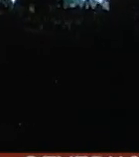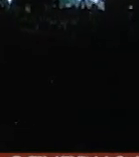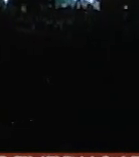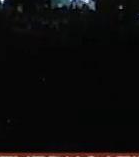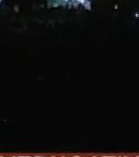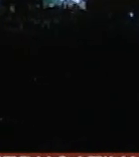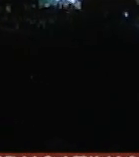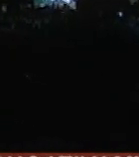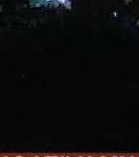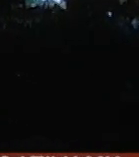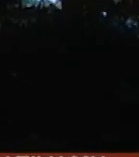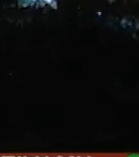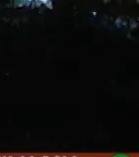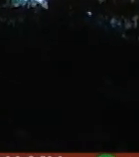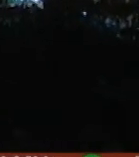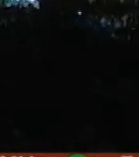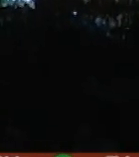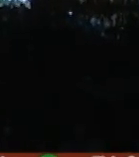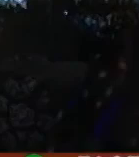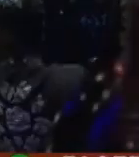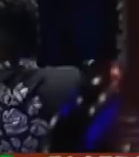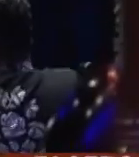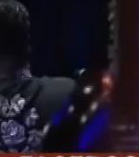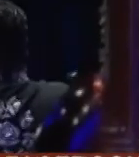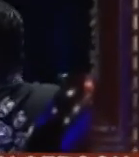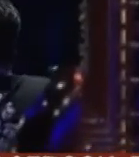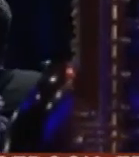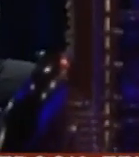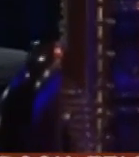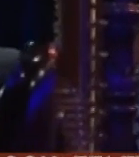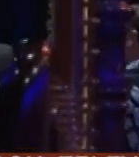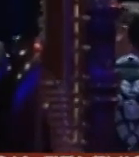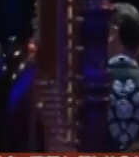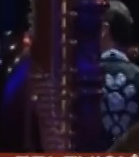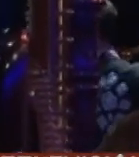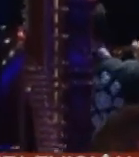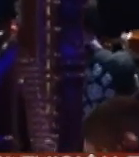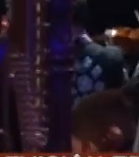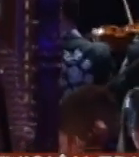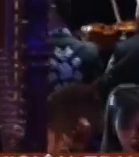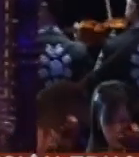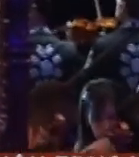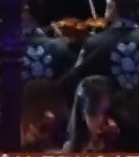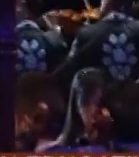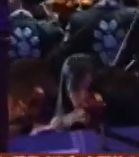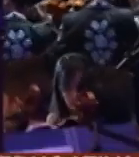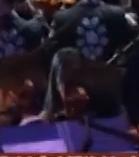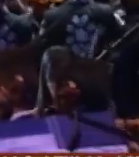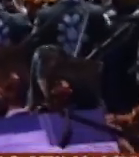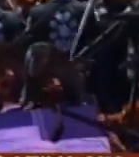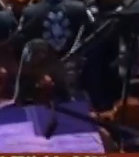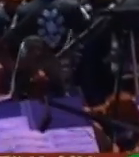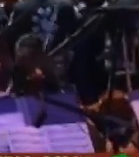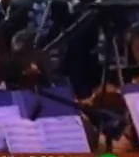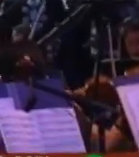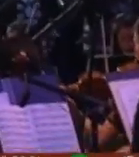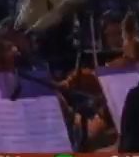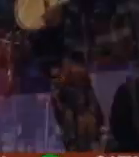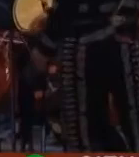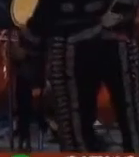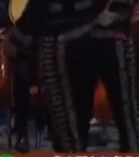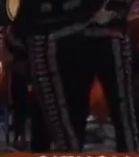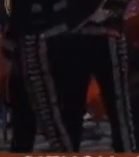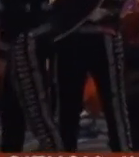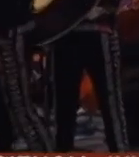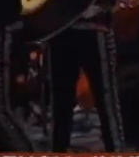reunirá 3500 artistas de 38 países evocará al autor del Quijote como ícono universal de la cultura iberoamericana